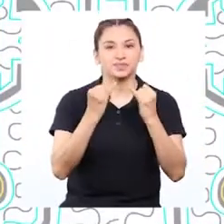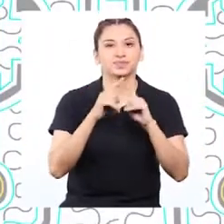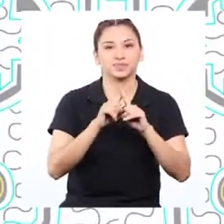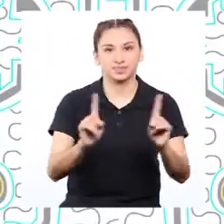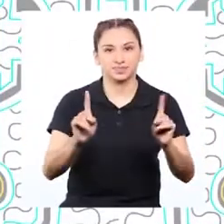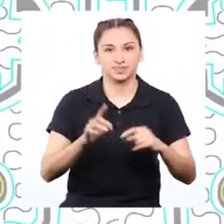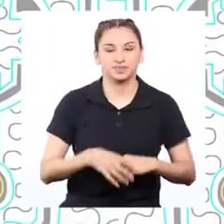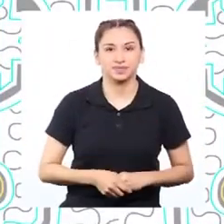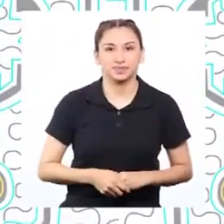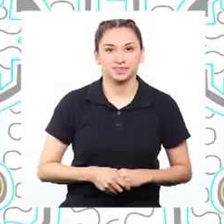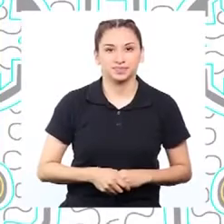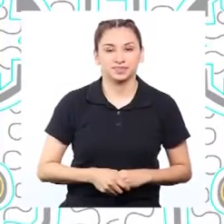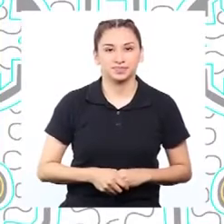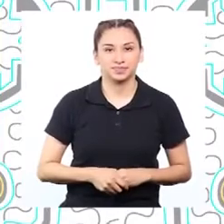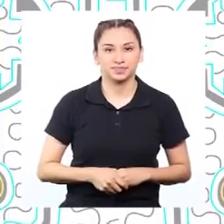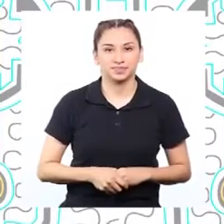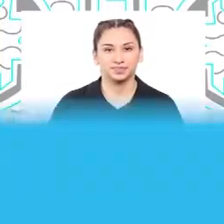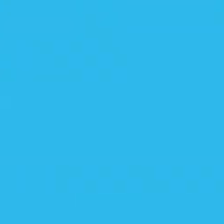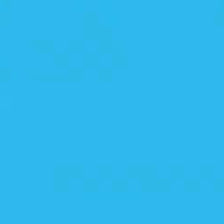¡Ja-da-ja-na!